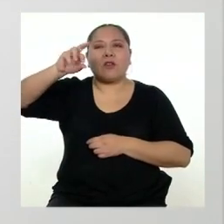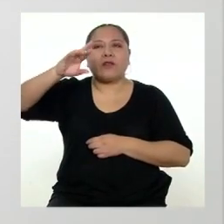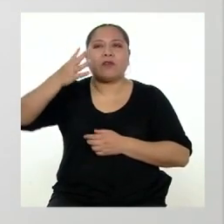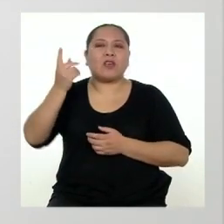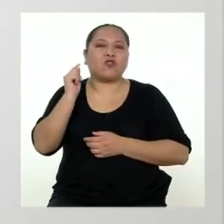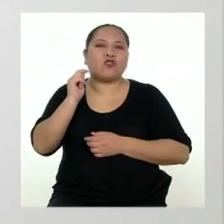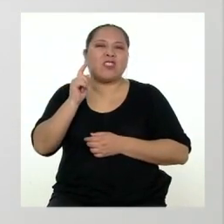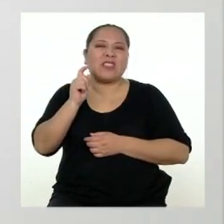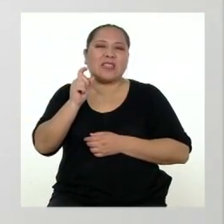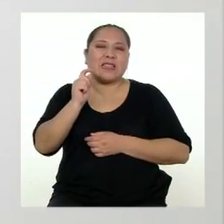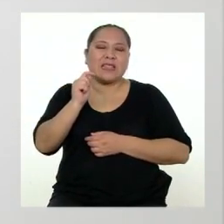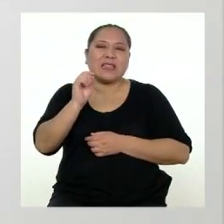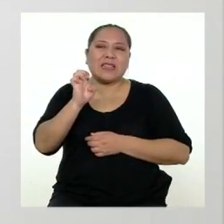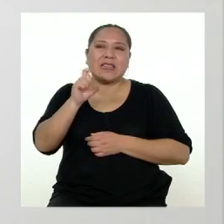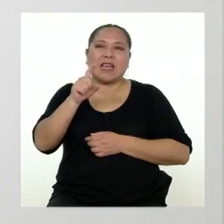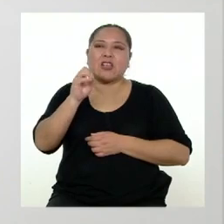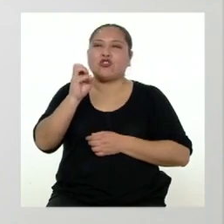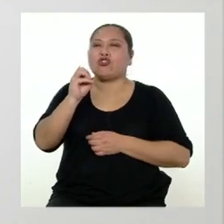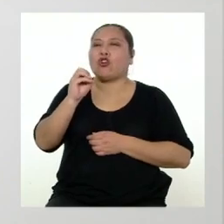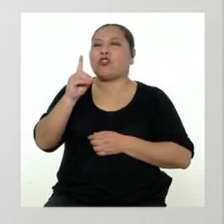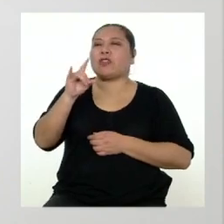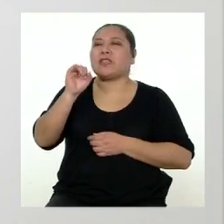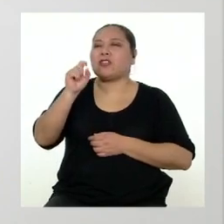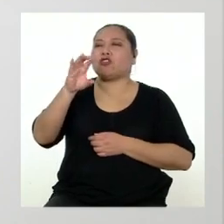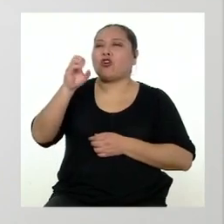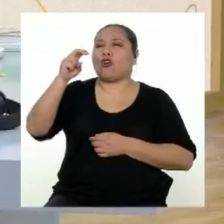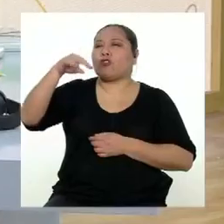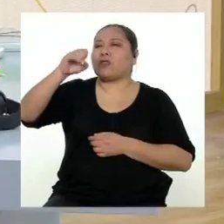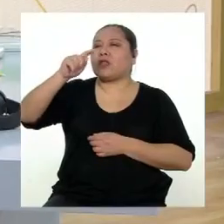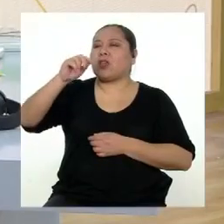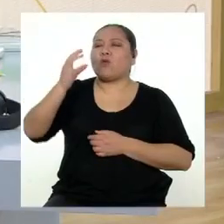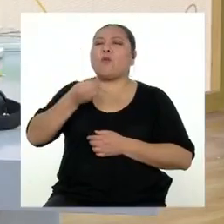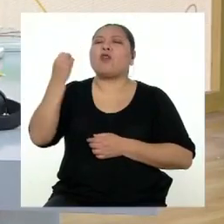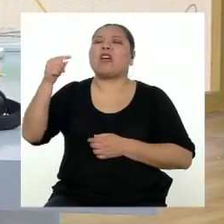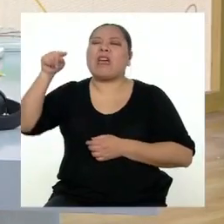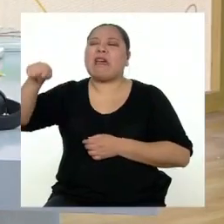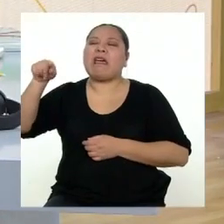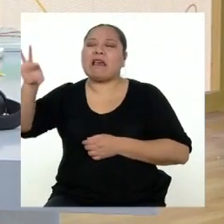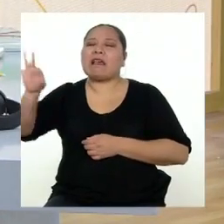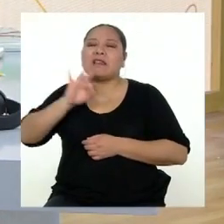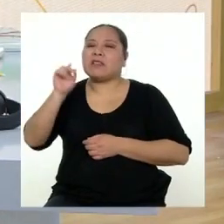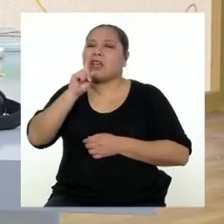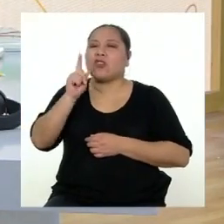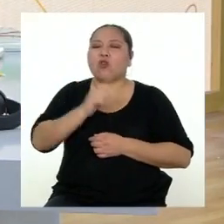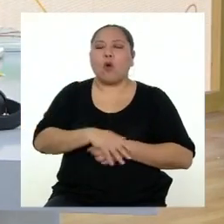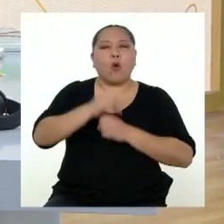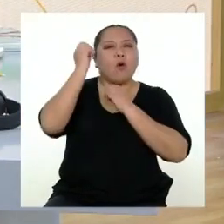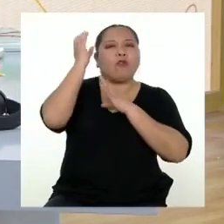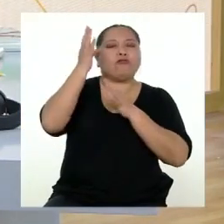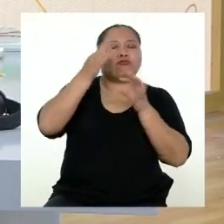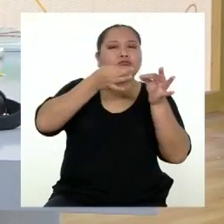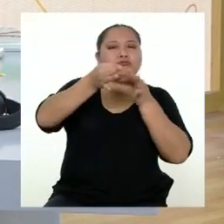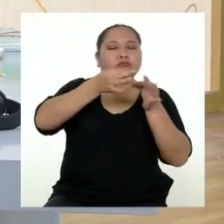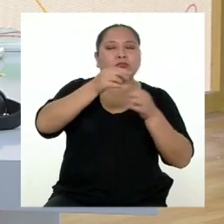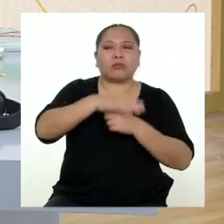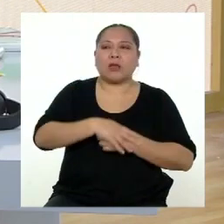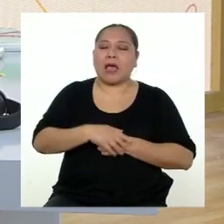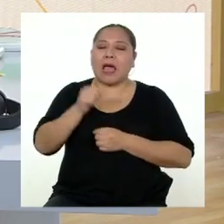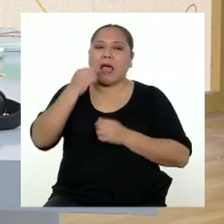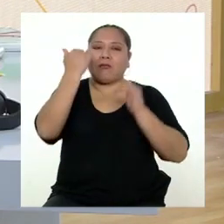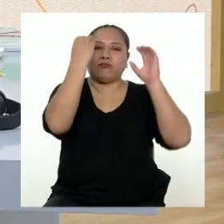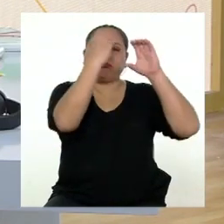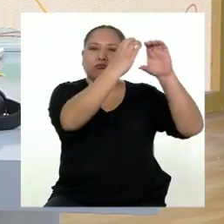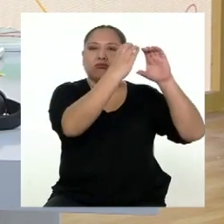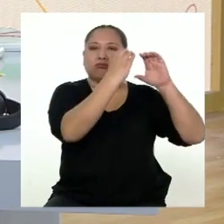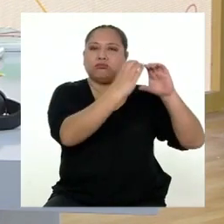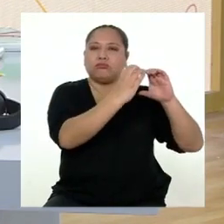discontinuo en vez de un texto expositivo de tipo continuo? La verdad es que los textos continuos al escribirse en párrafos